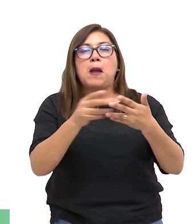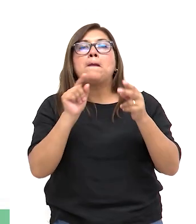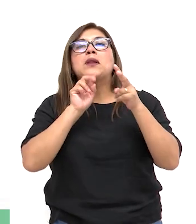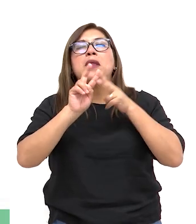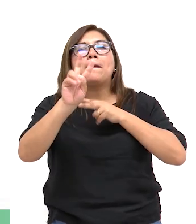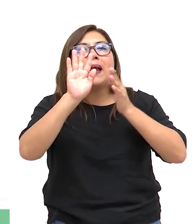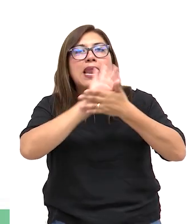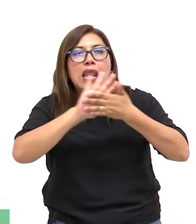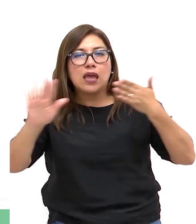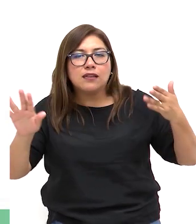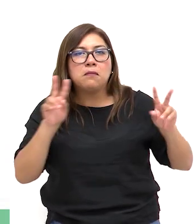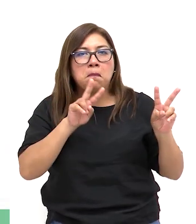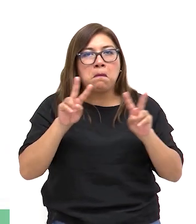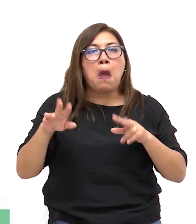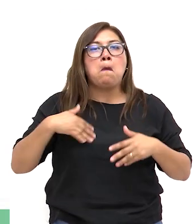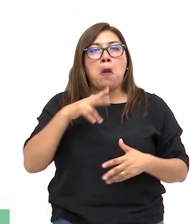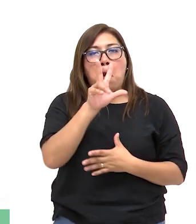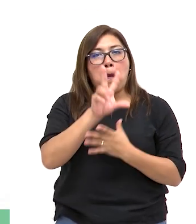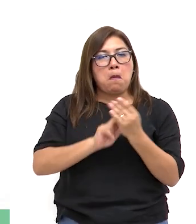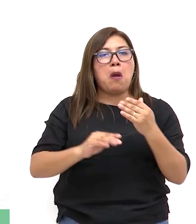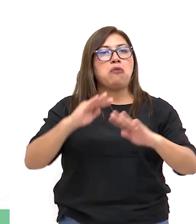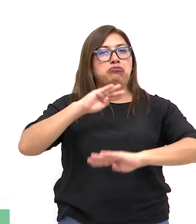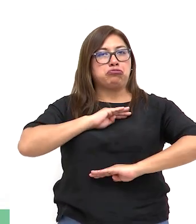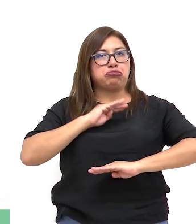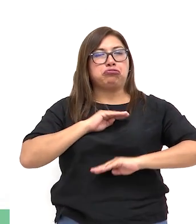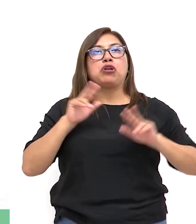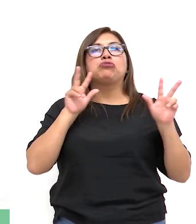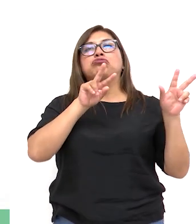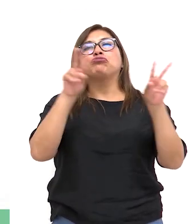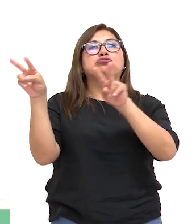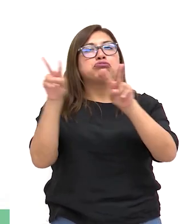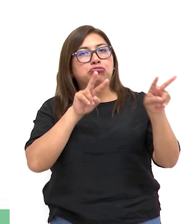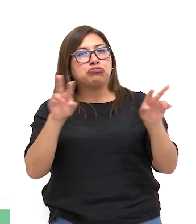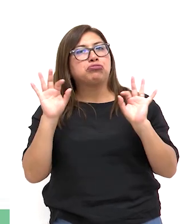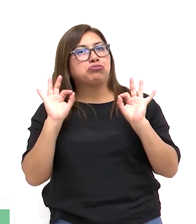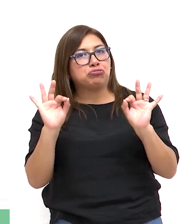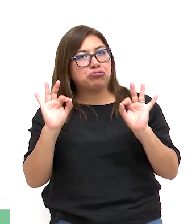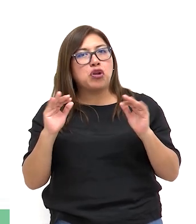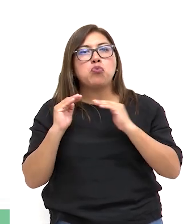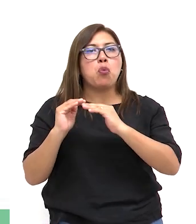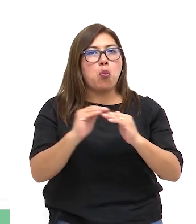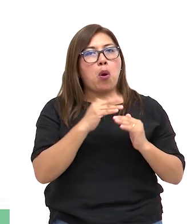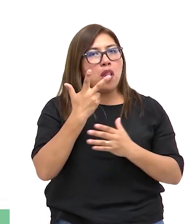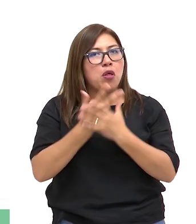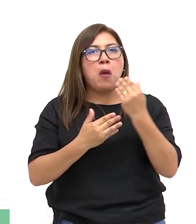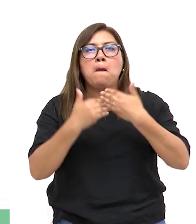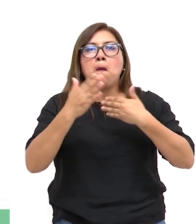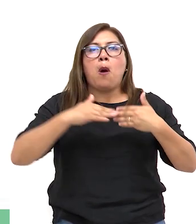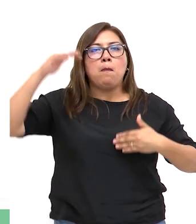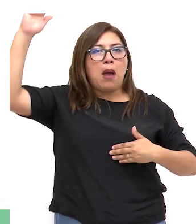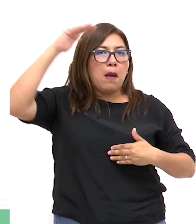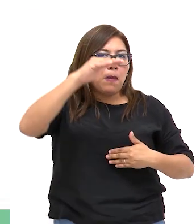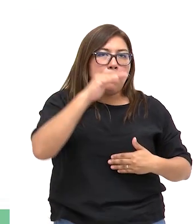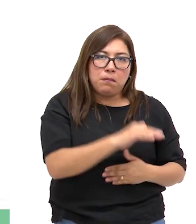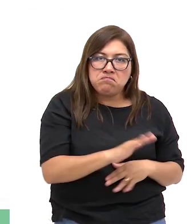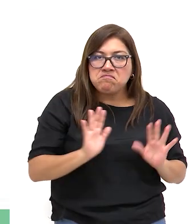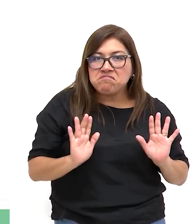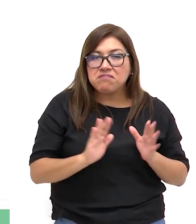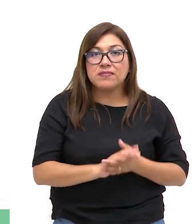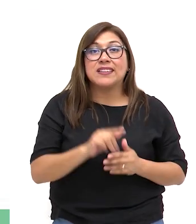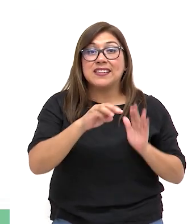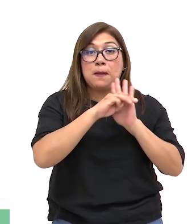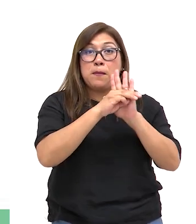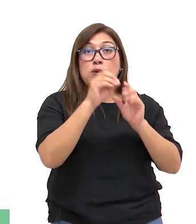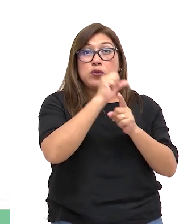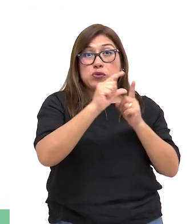Pero a su vez, permita que todos puedan tener la misma oportunidad de ver el partido, sin importar su estatura. Así